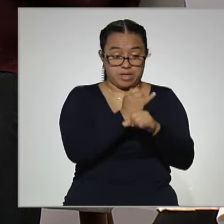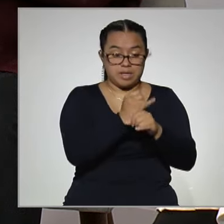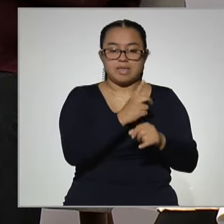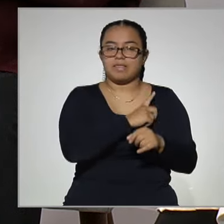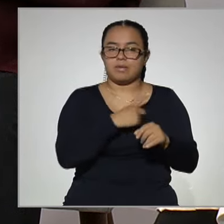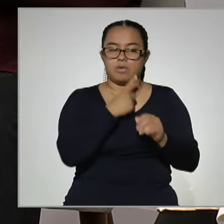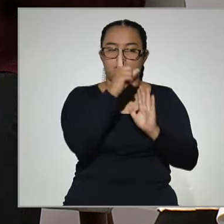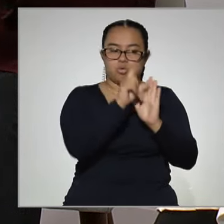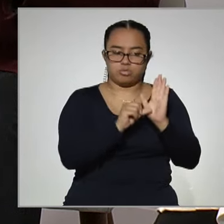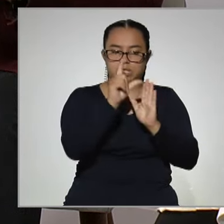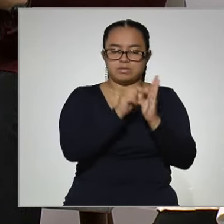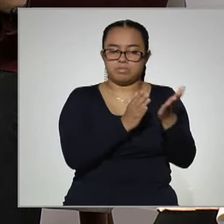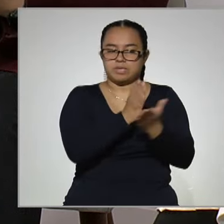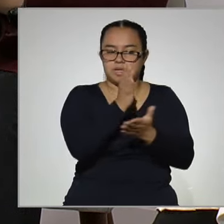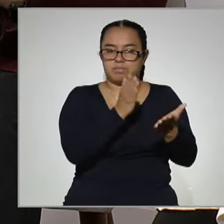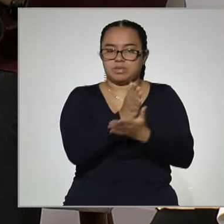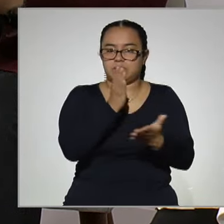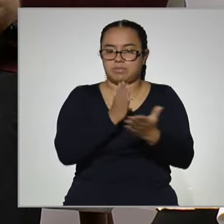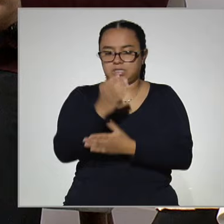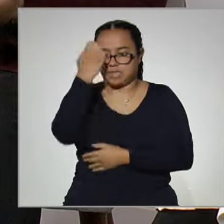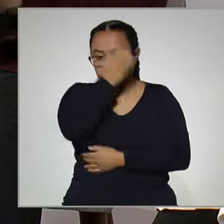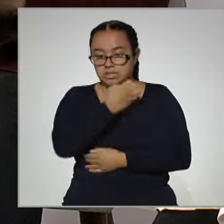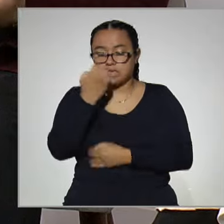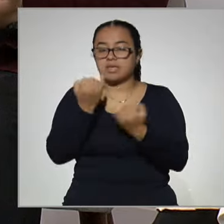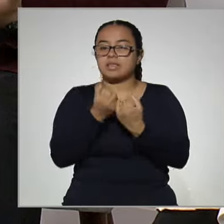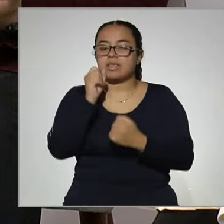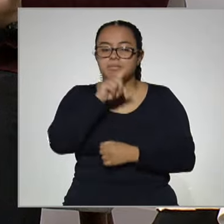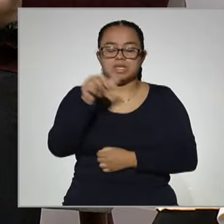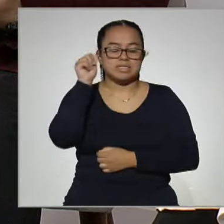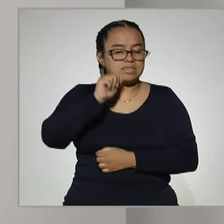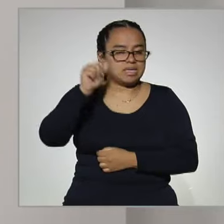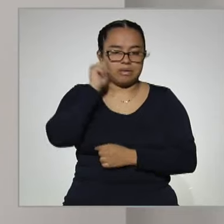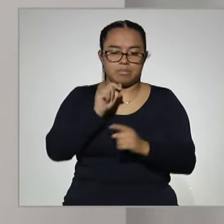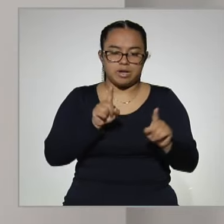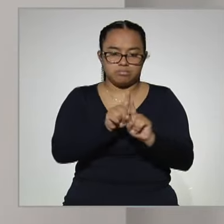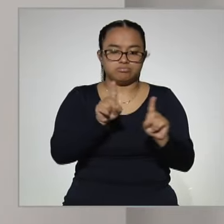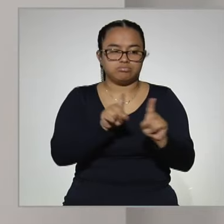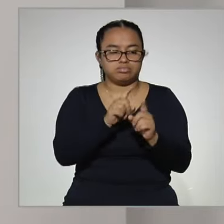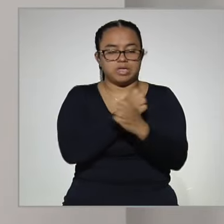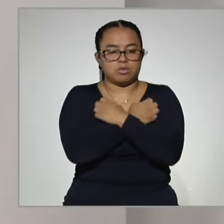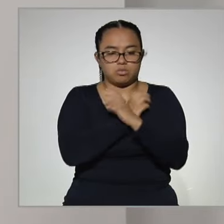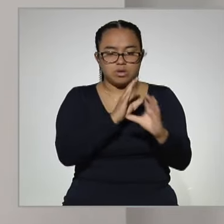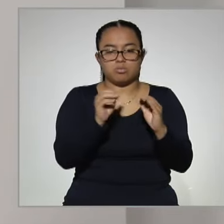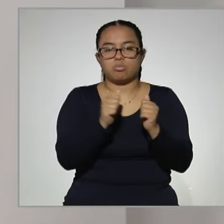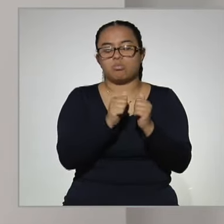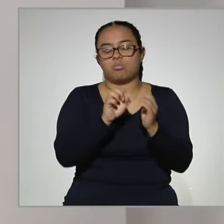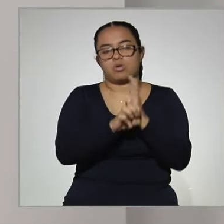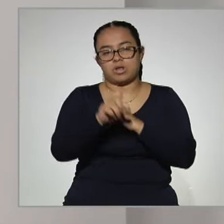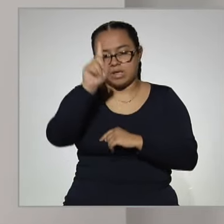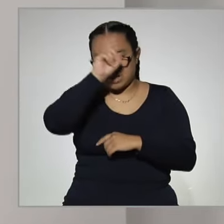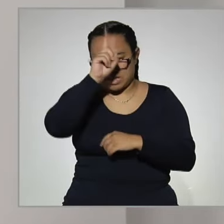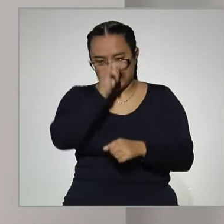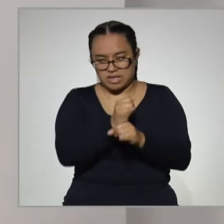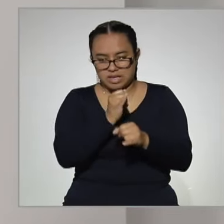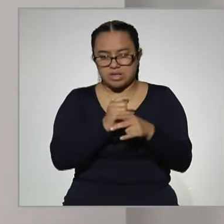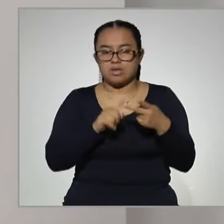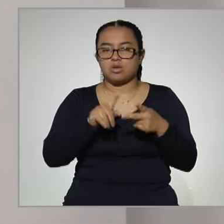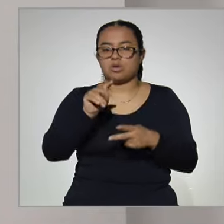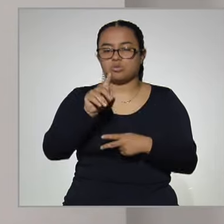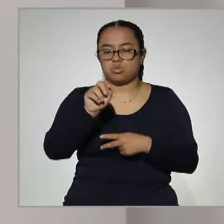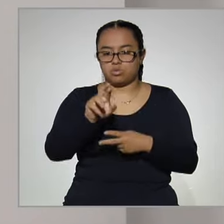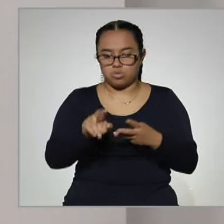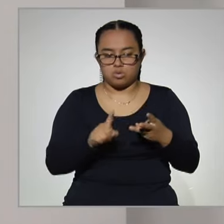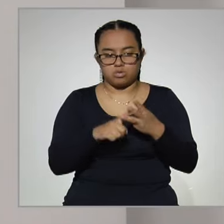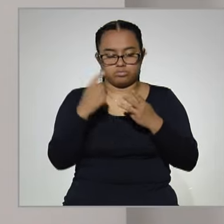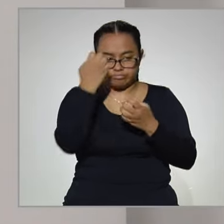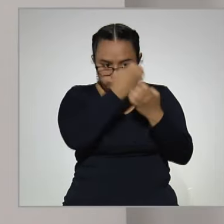con mes aprobando y tienen además siempre el acompañamiento todo el tiempo de figuras educativas como asesores virtuales, tutores escolares,